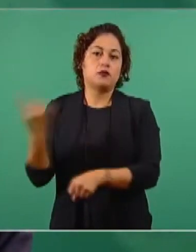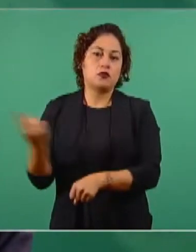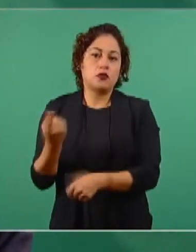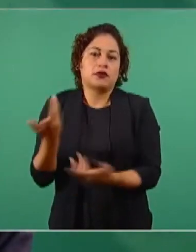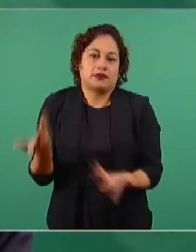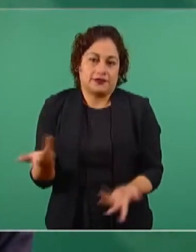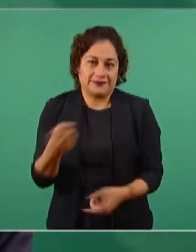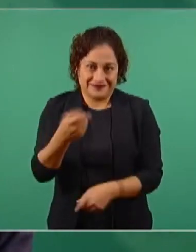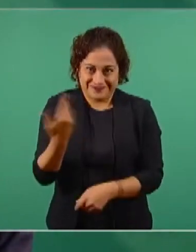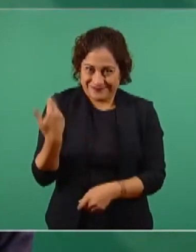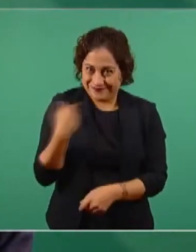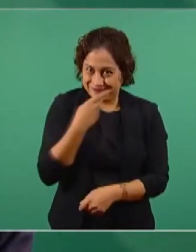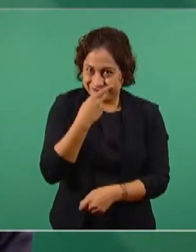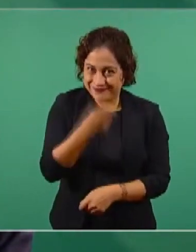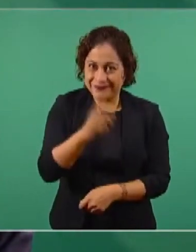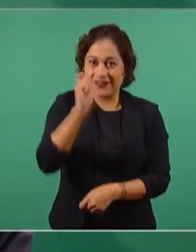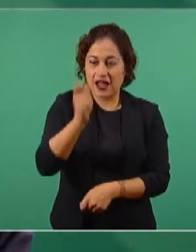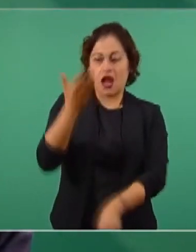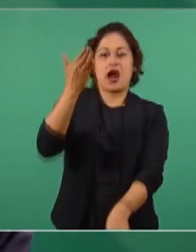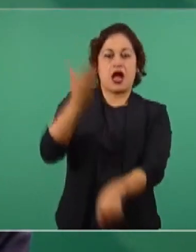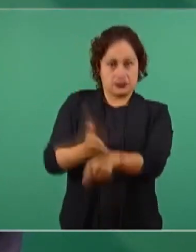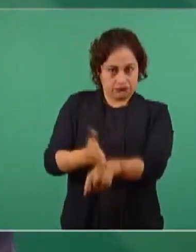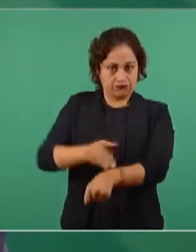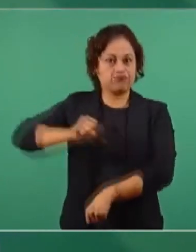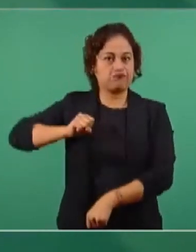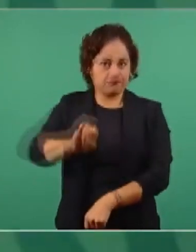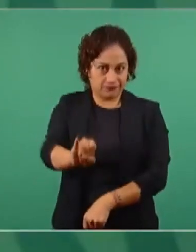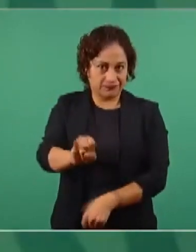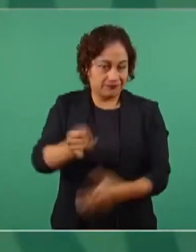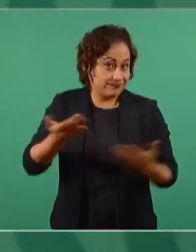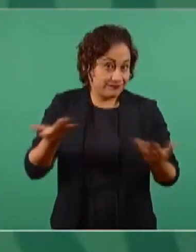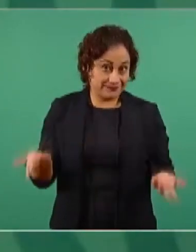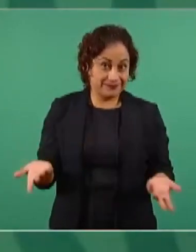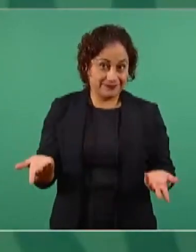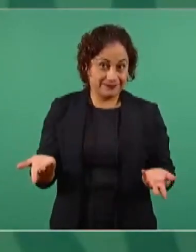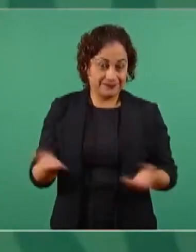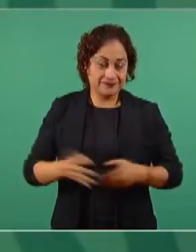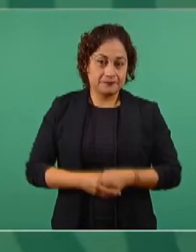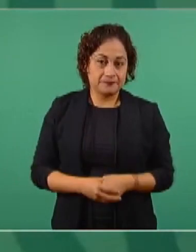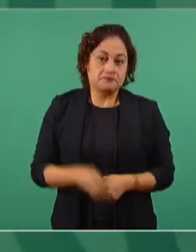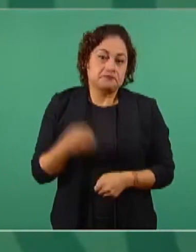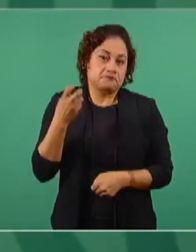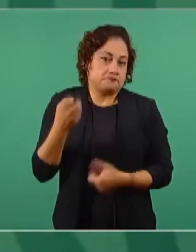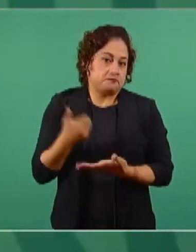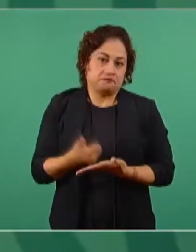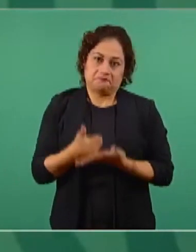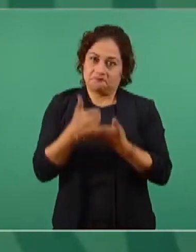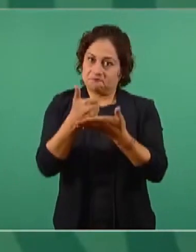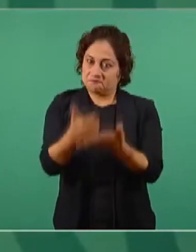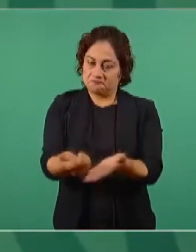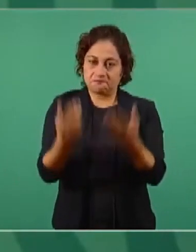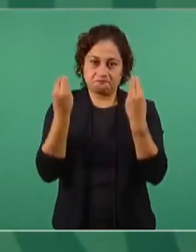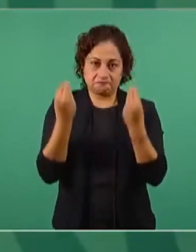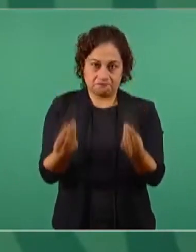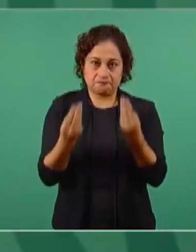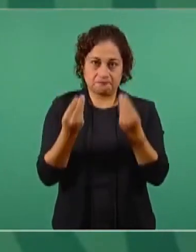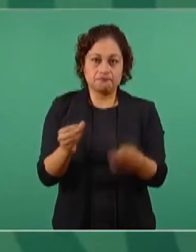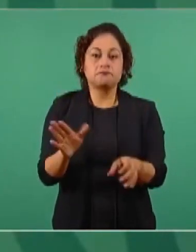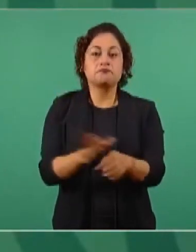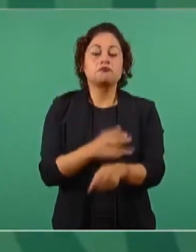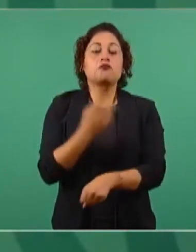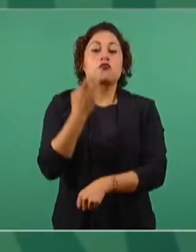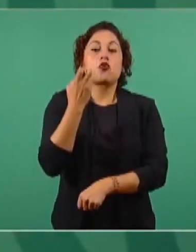y eso pues ayuda mucho. Por eso mi